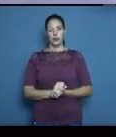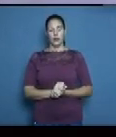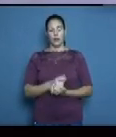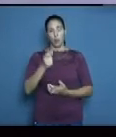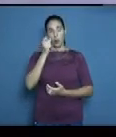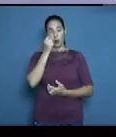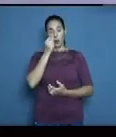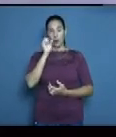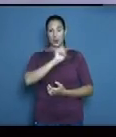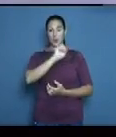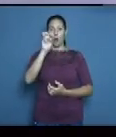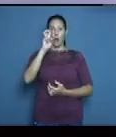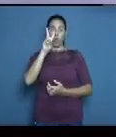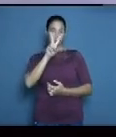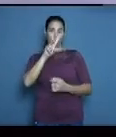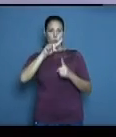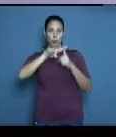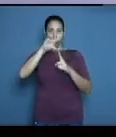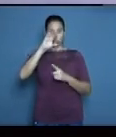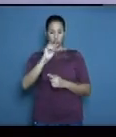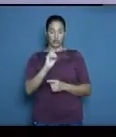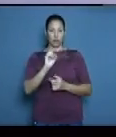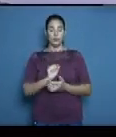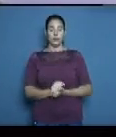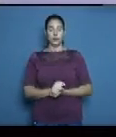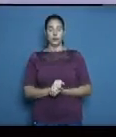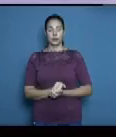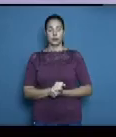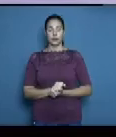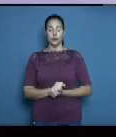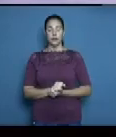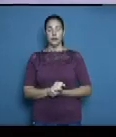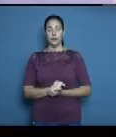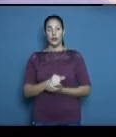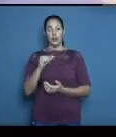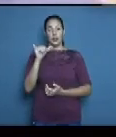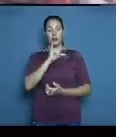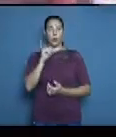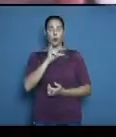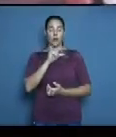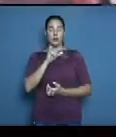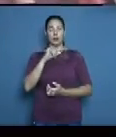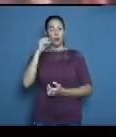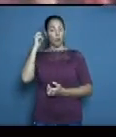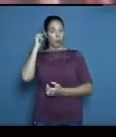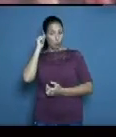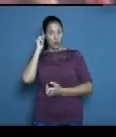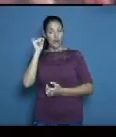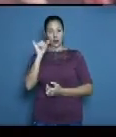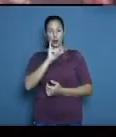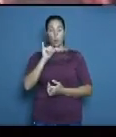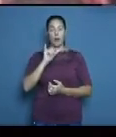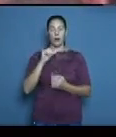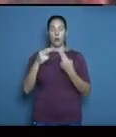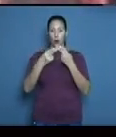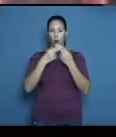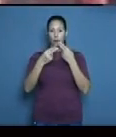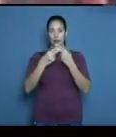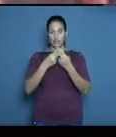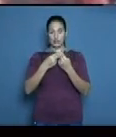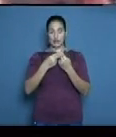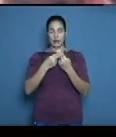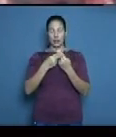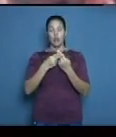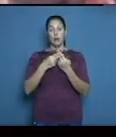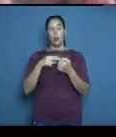en la primera ronda ante la China Kian Yupan dos veces medallista de bronce a nivel mundial la asiática dio después